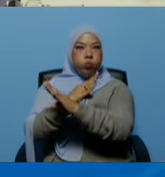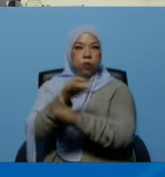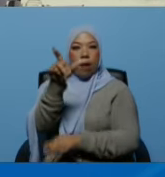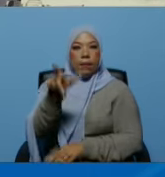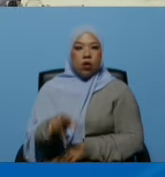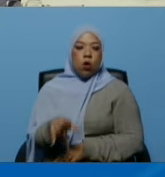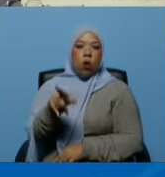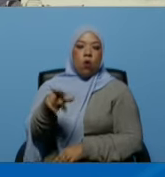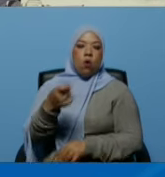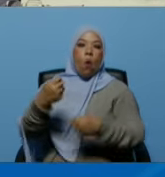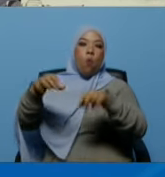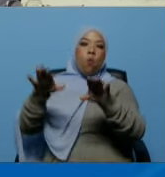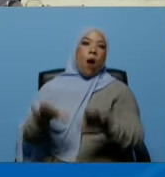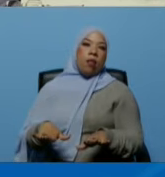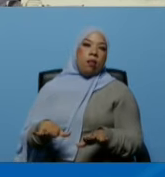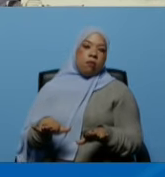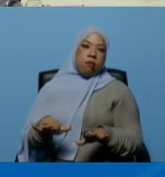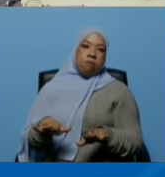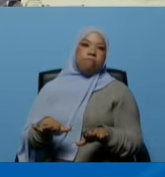ríndete